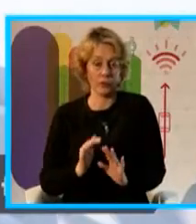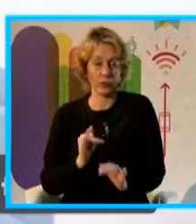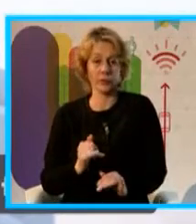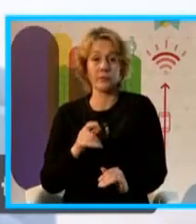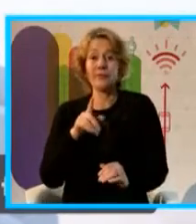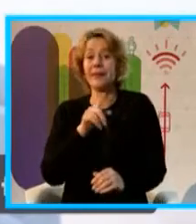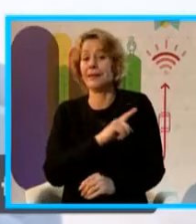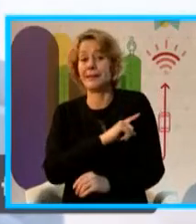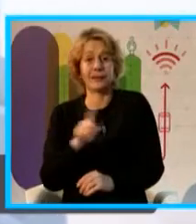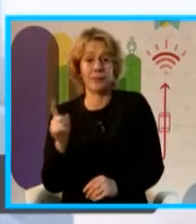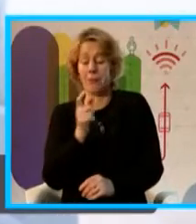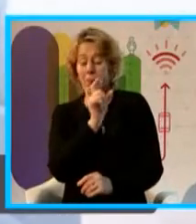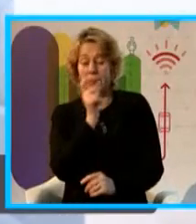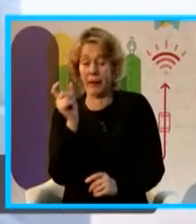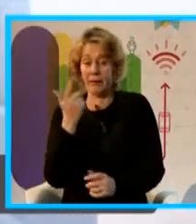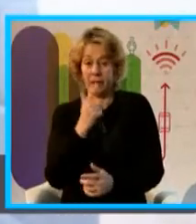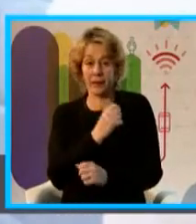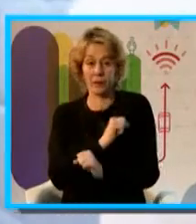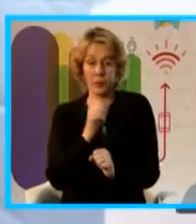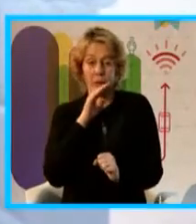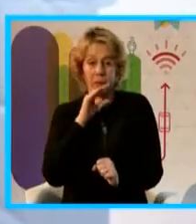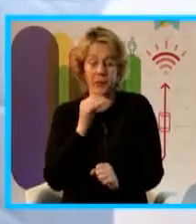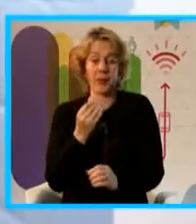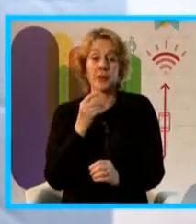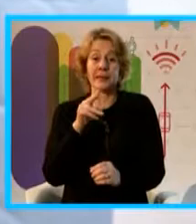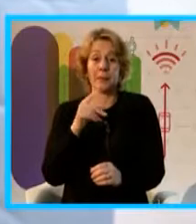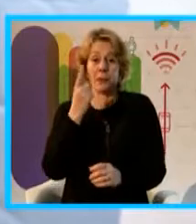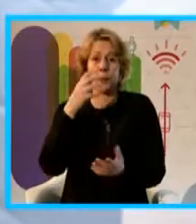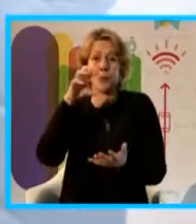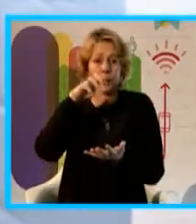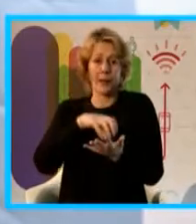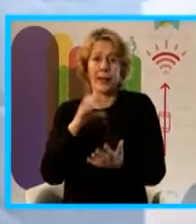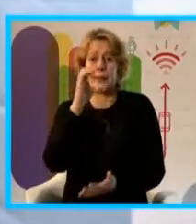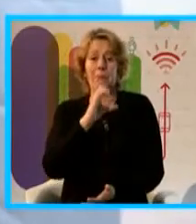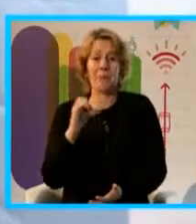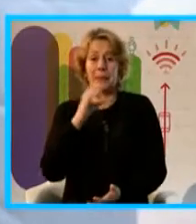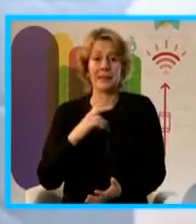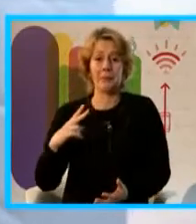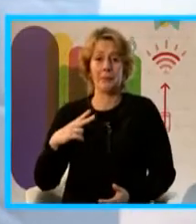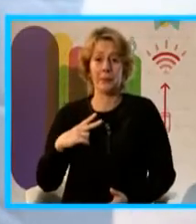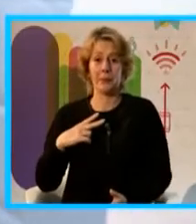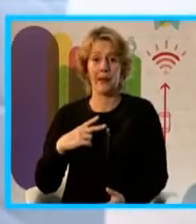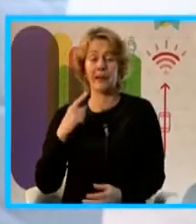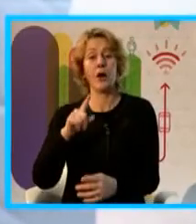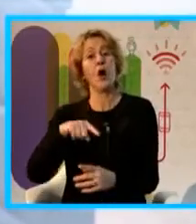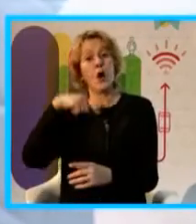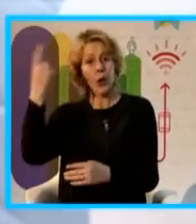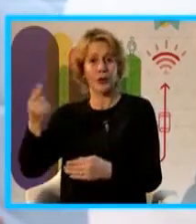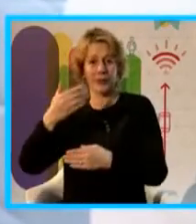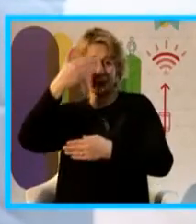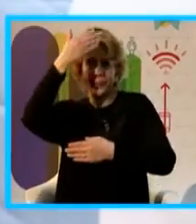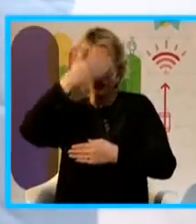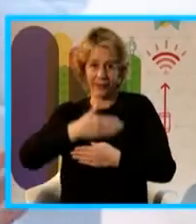el mismo proyecto había un grupo privado que también estaba trabajando que es otra barrera. O sea que la